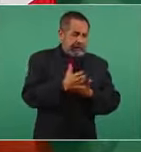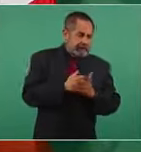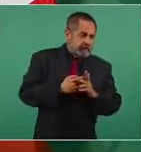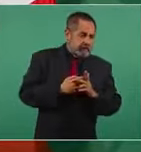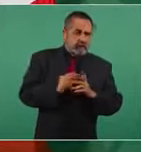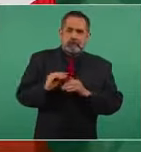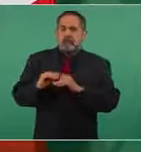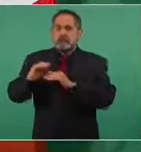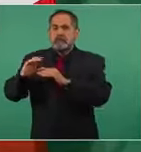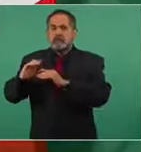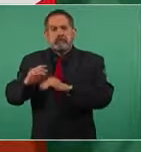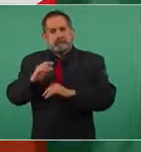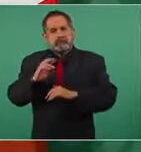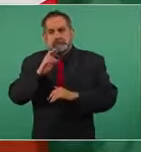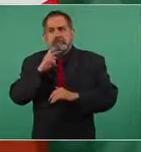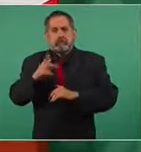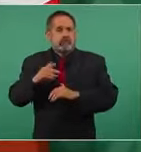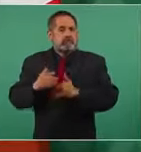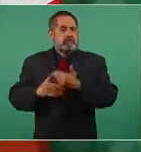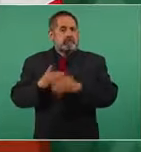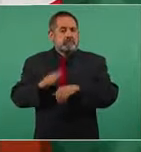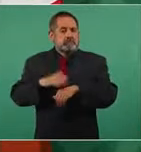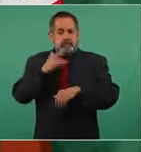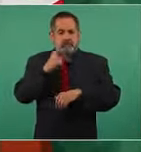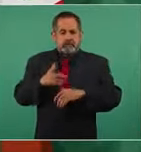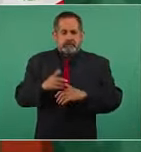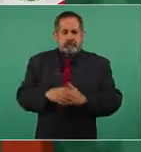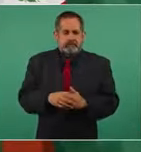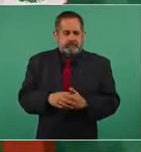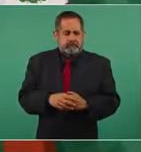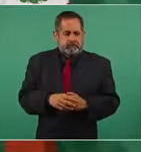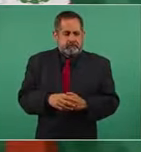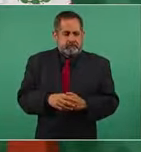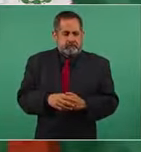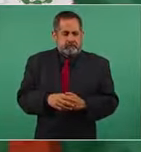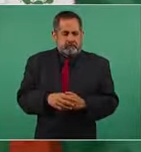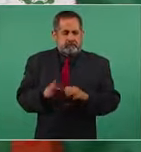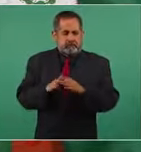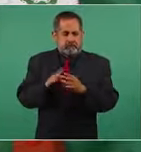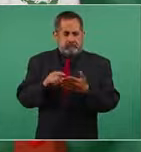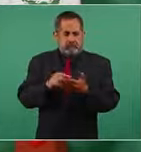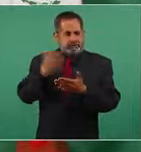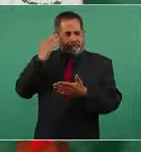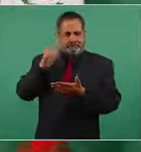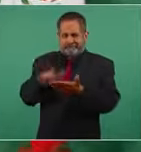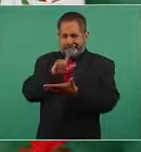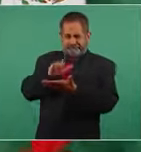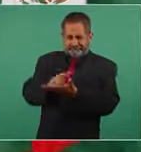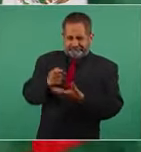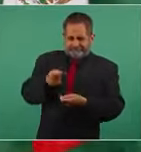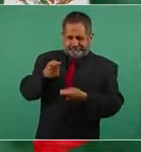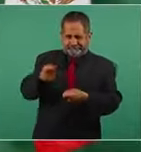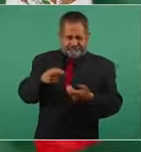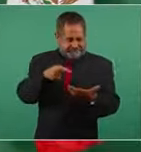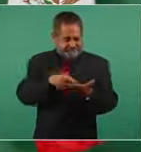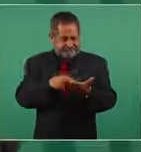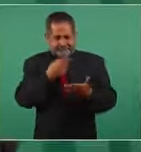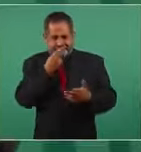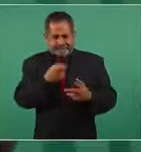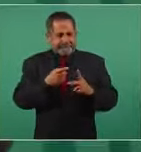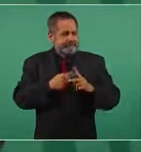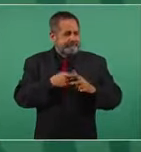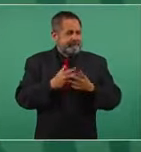de ingresos en la ley de